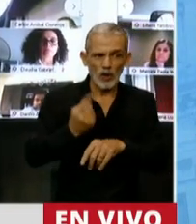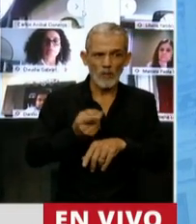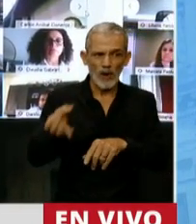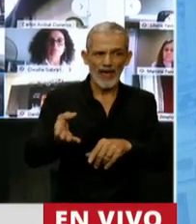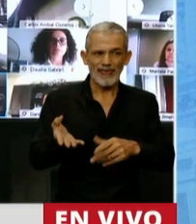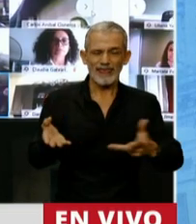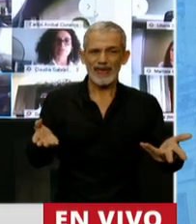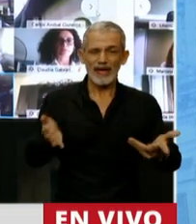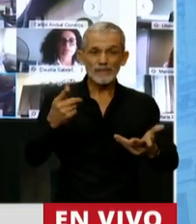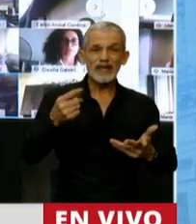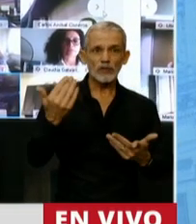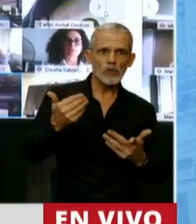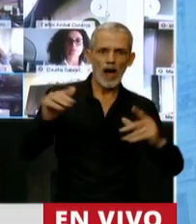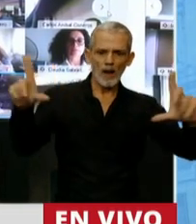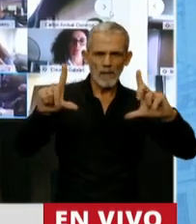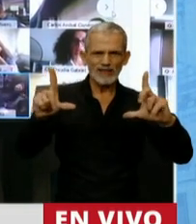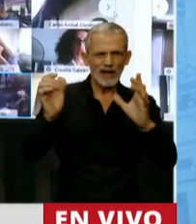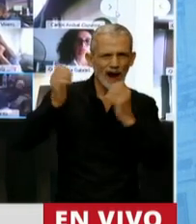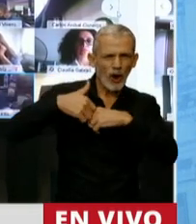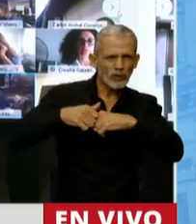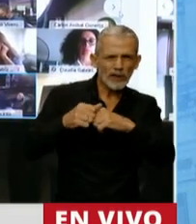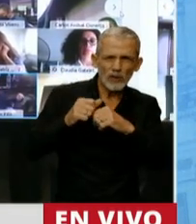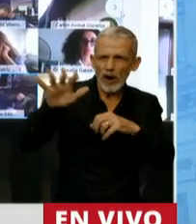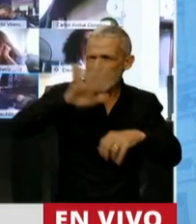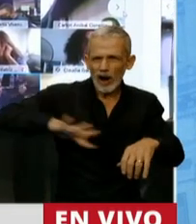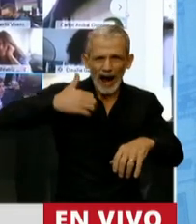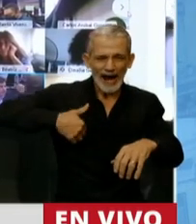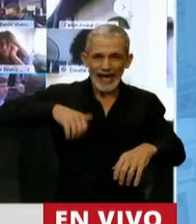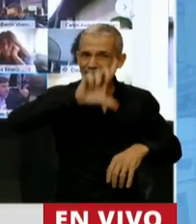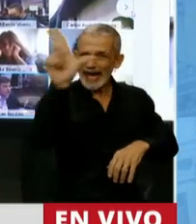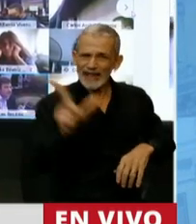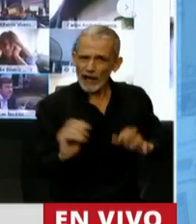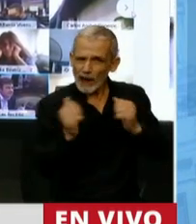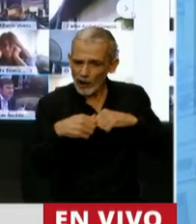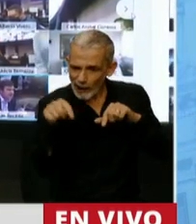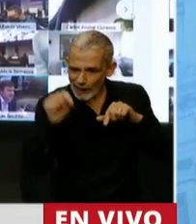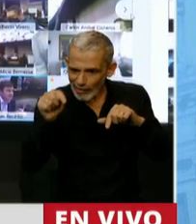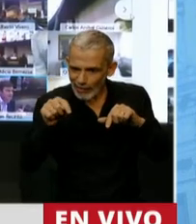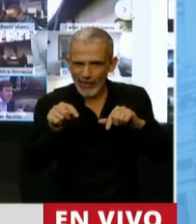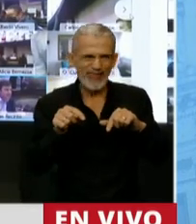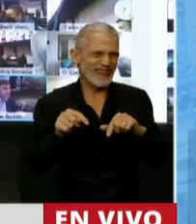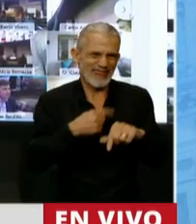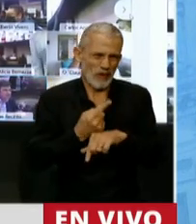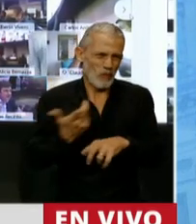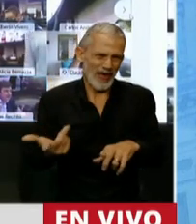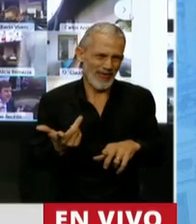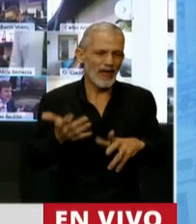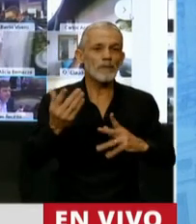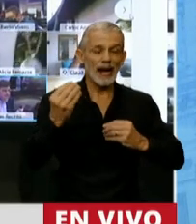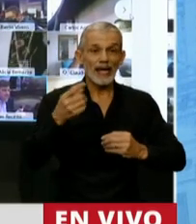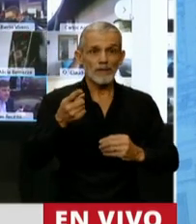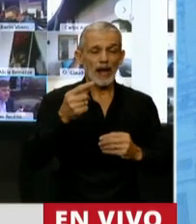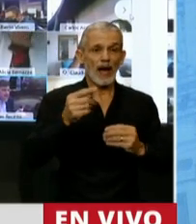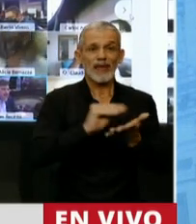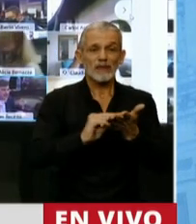el micrófono desde una pantalla escondido en algún rincón de la Argentina para mutilar a aquel que